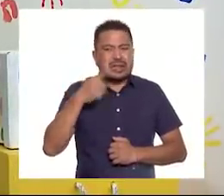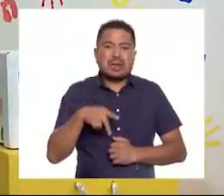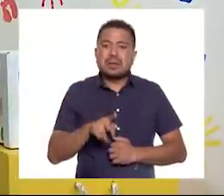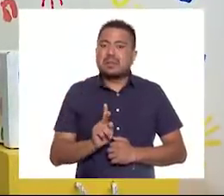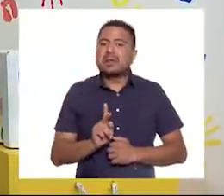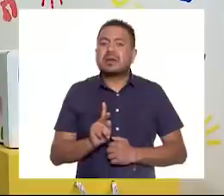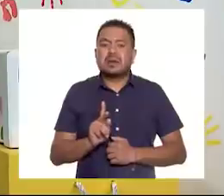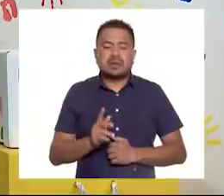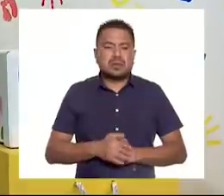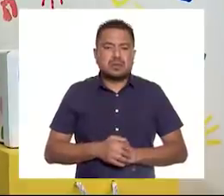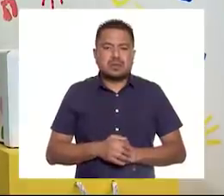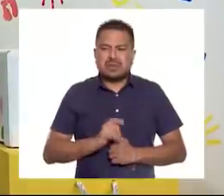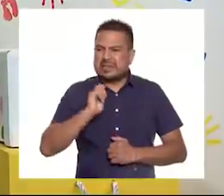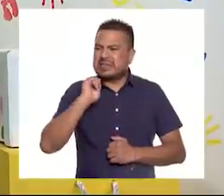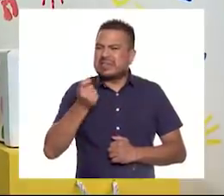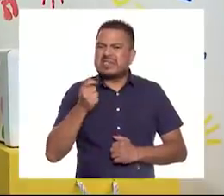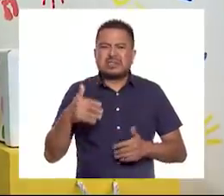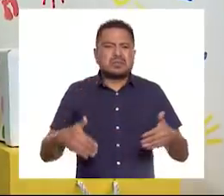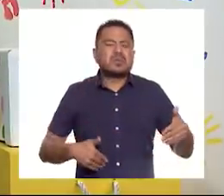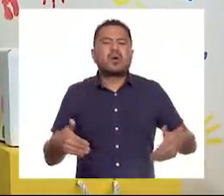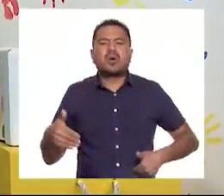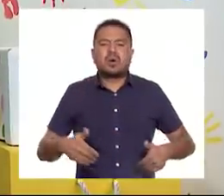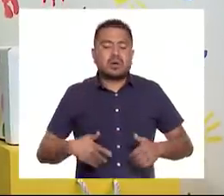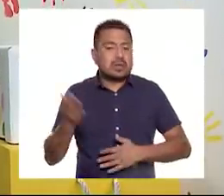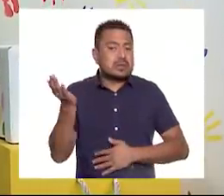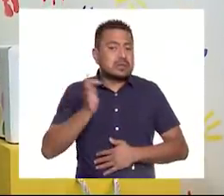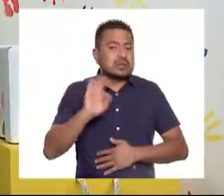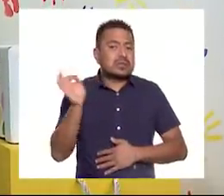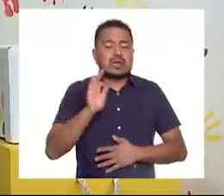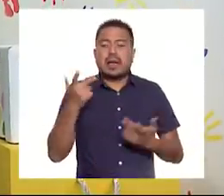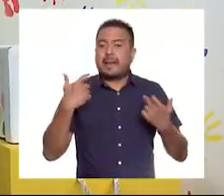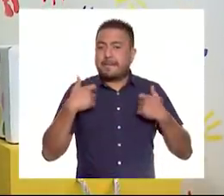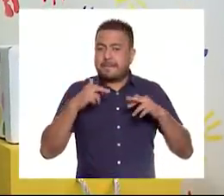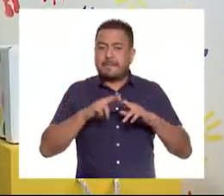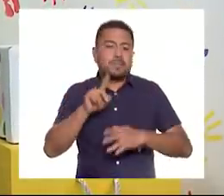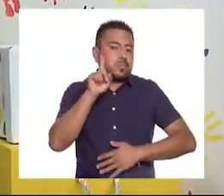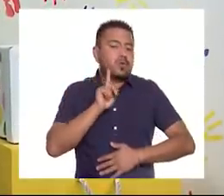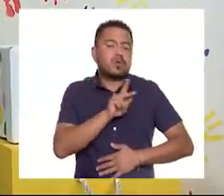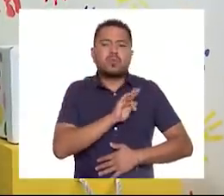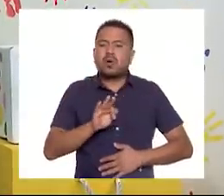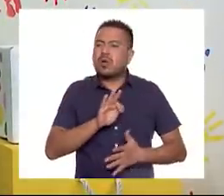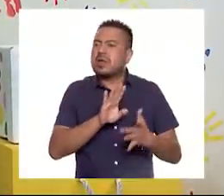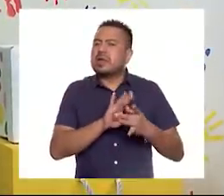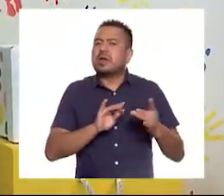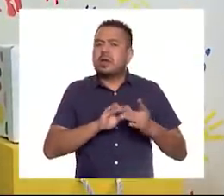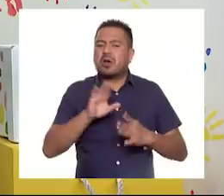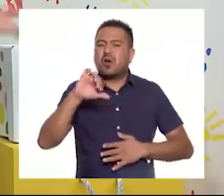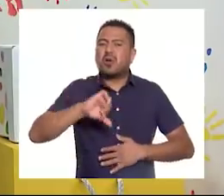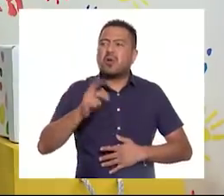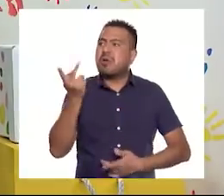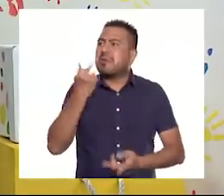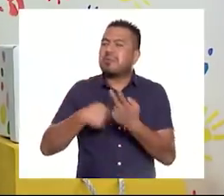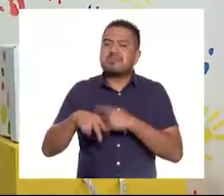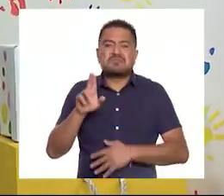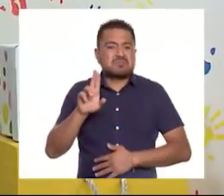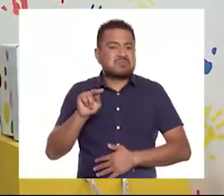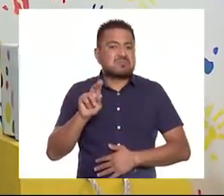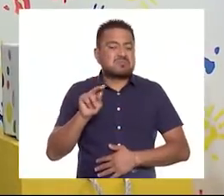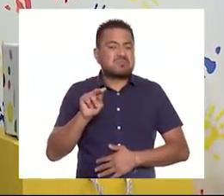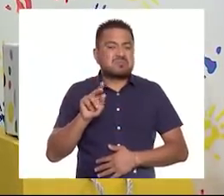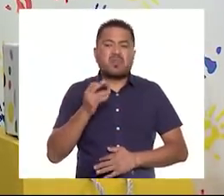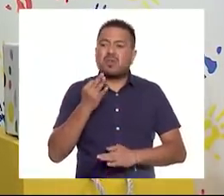entonces, ¿qué es la molestia? Quizás las maestras nos podrían explicar, pero hoy no están aquí en el salón de clases.